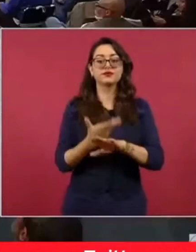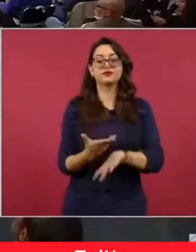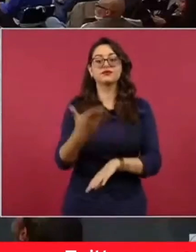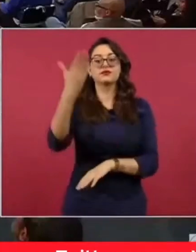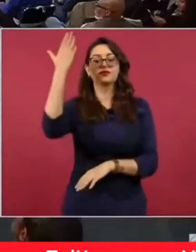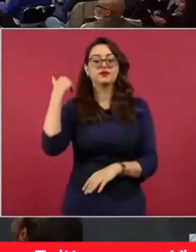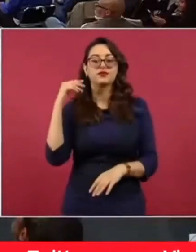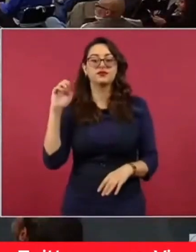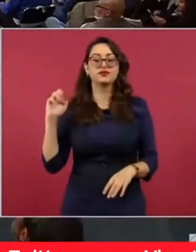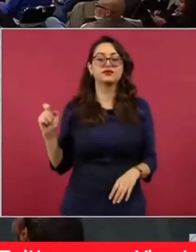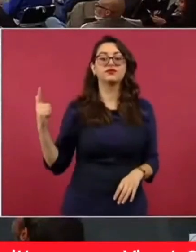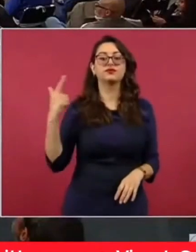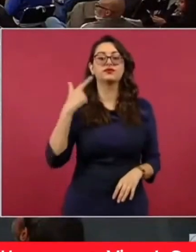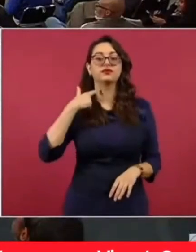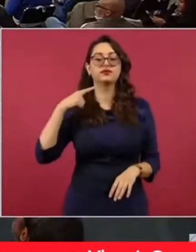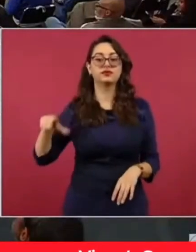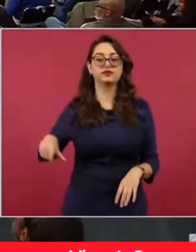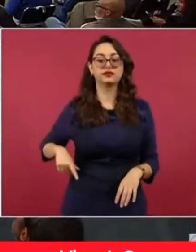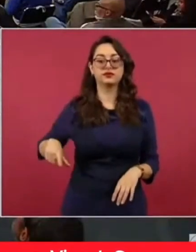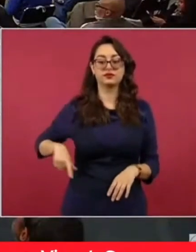en el régimen